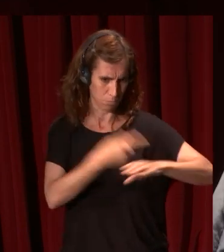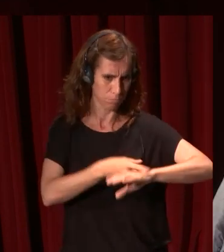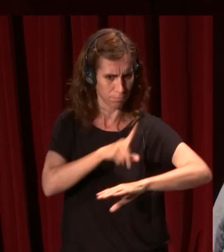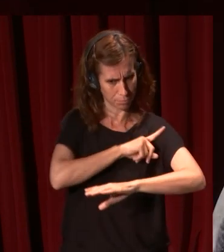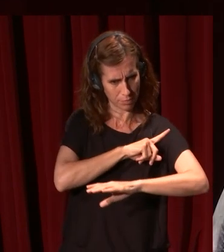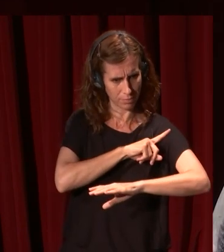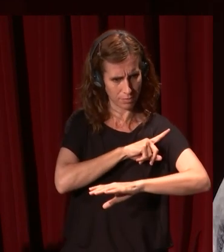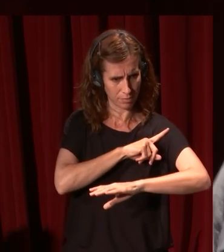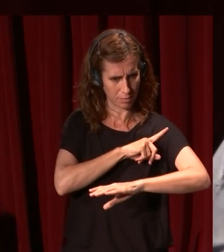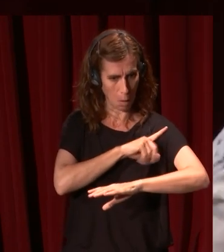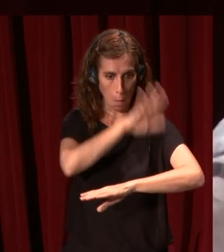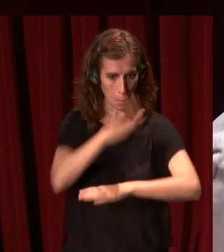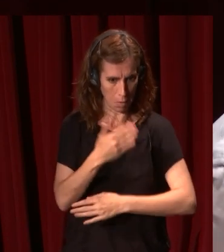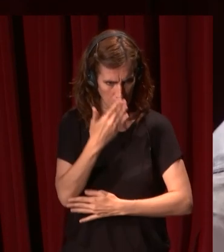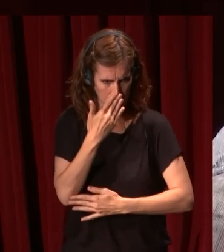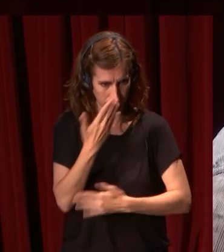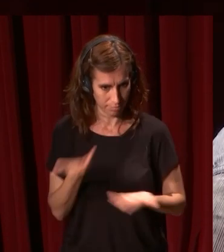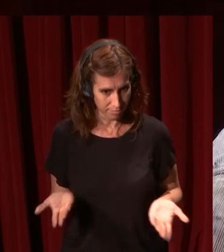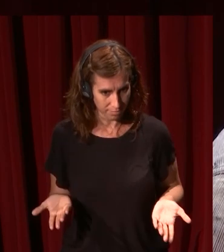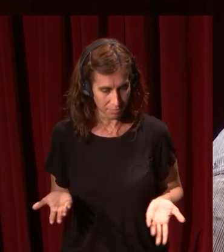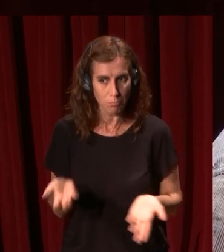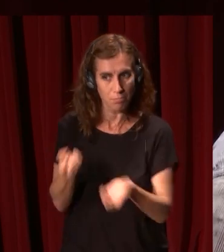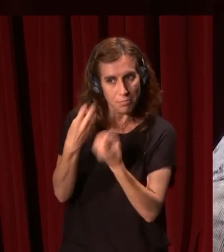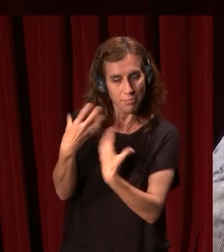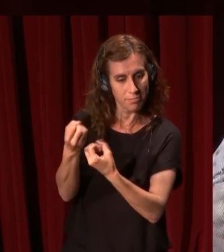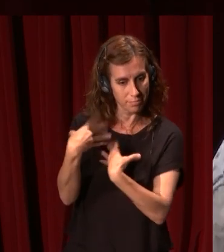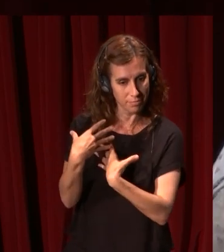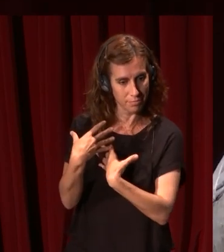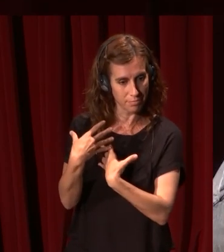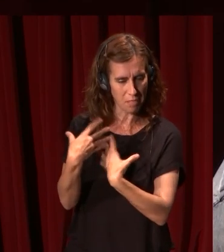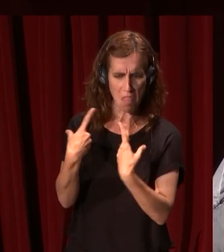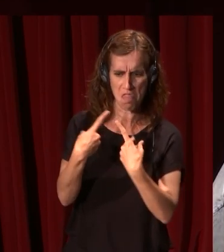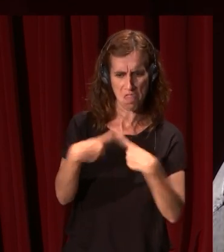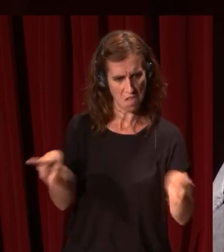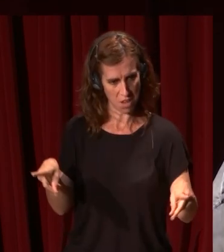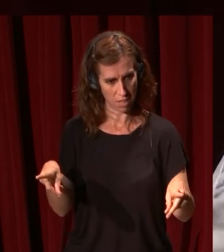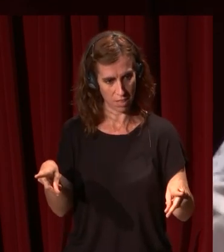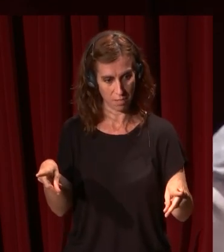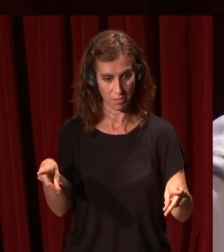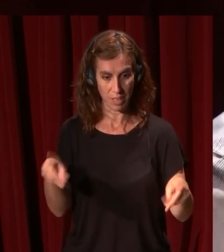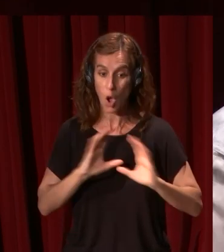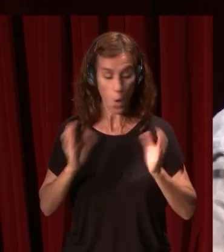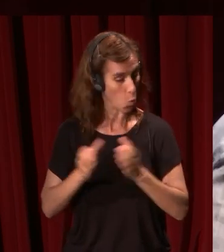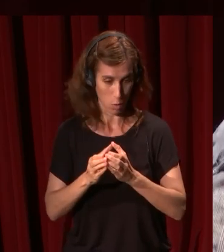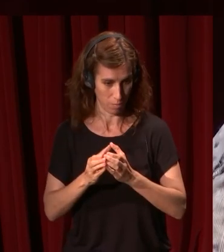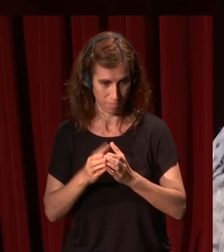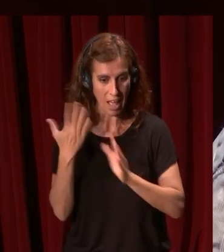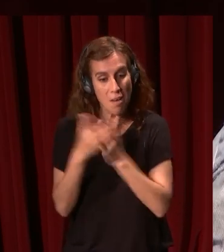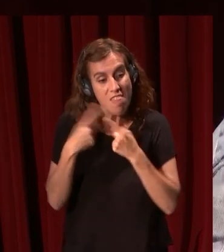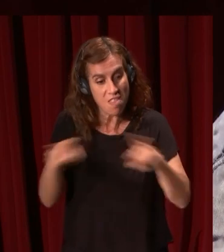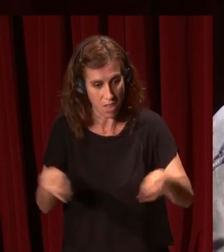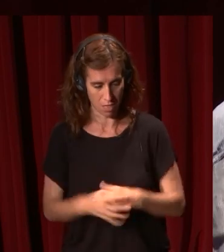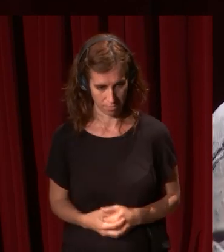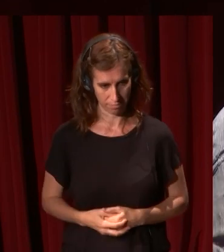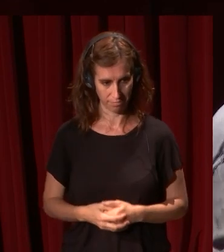tan aparentemente ridículas que nos han hablado de diferencia en vez de comunidad yo creo que es muy